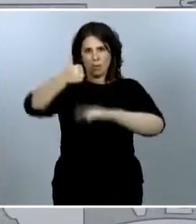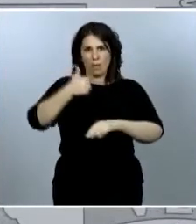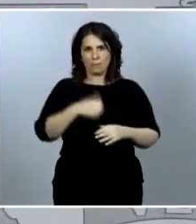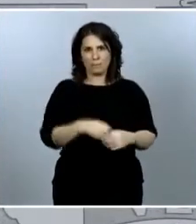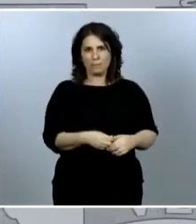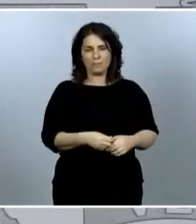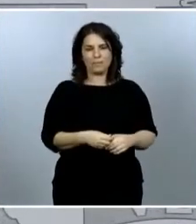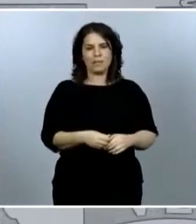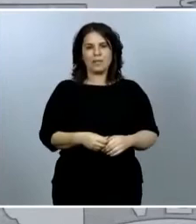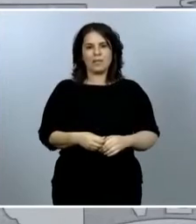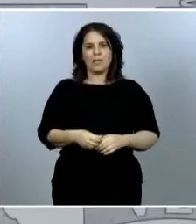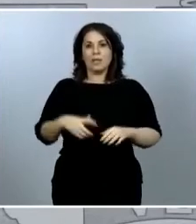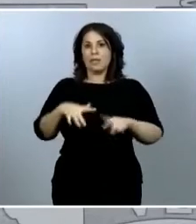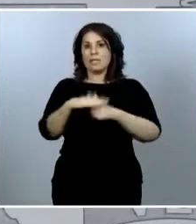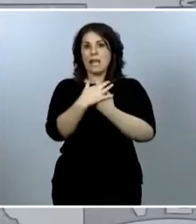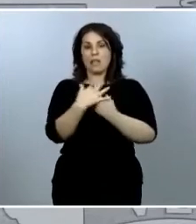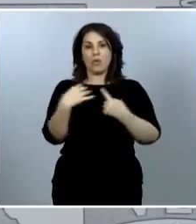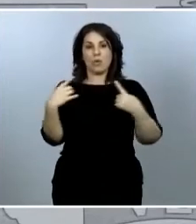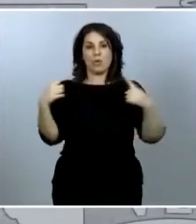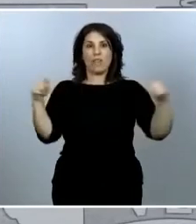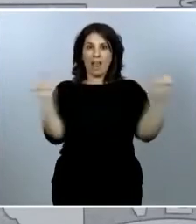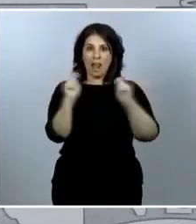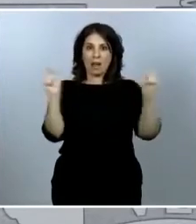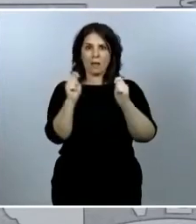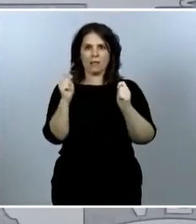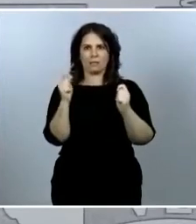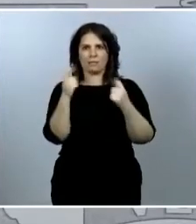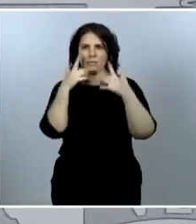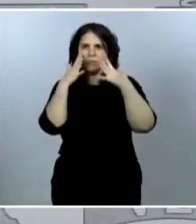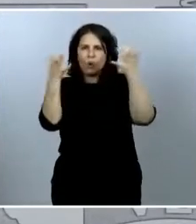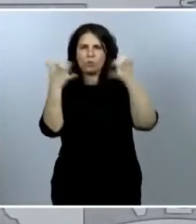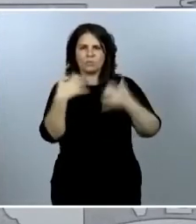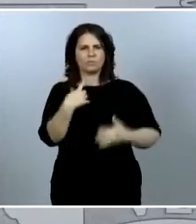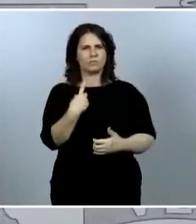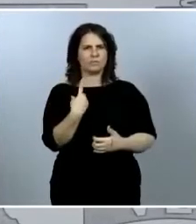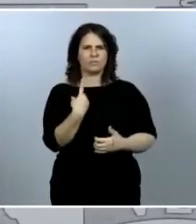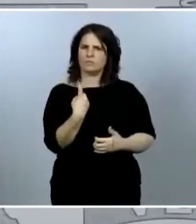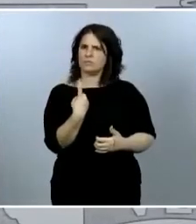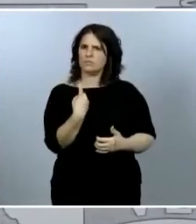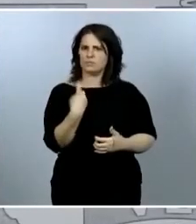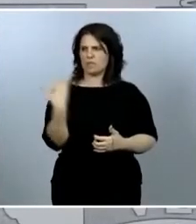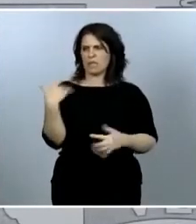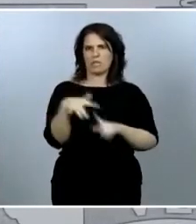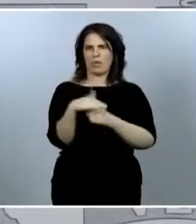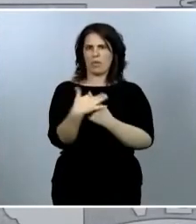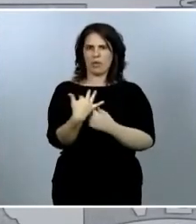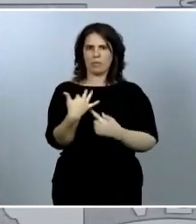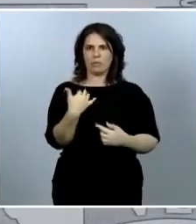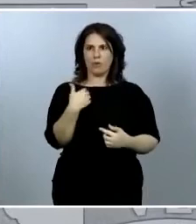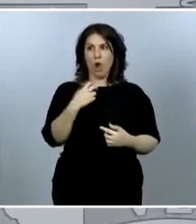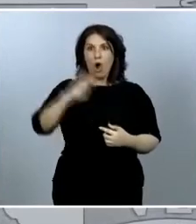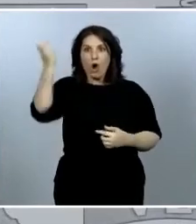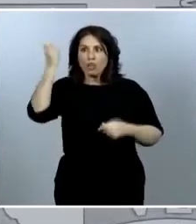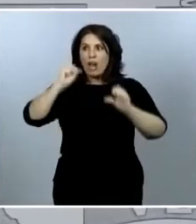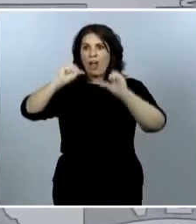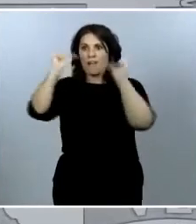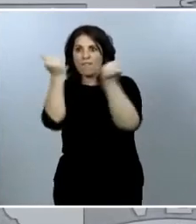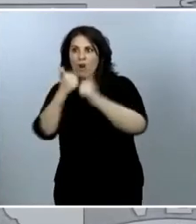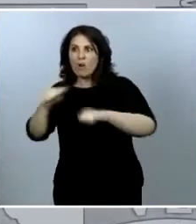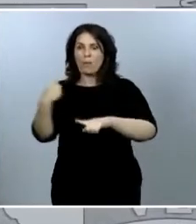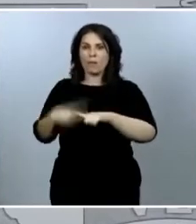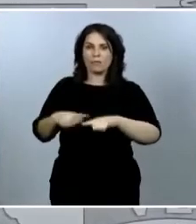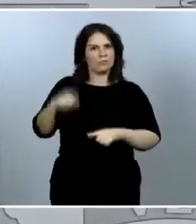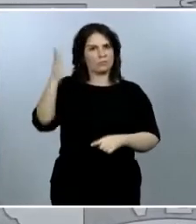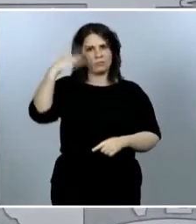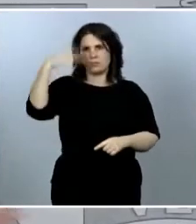imprescindible en una situación aguda como la que hemos pasado. No había una fórmula B para una situación tan extrema como la que hemos sufrido. No